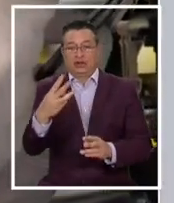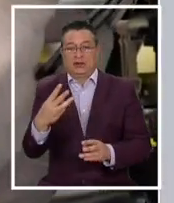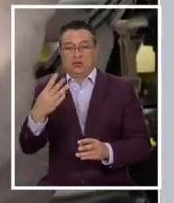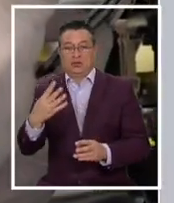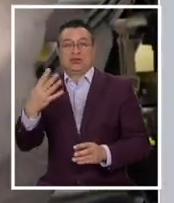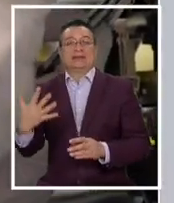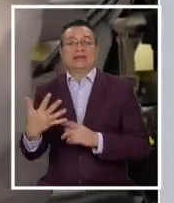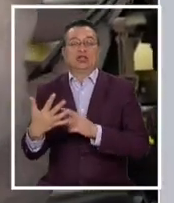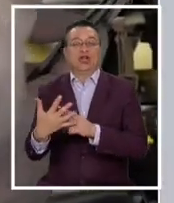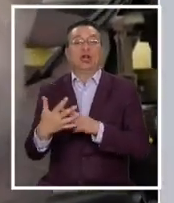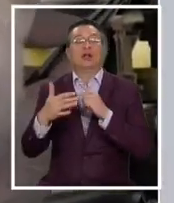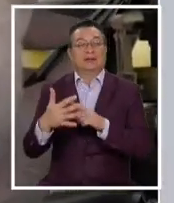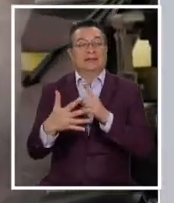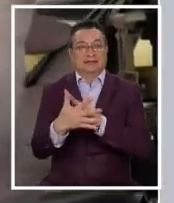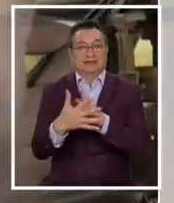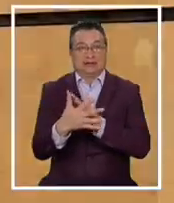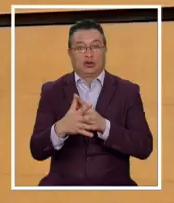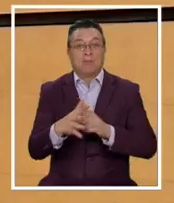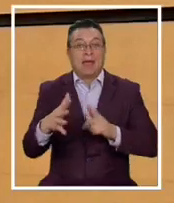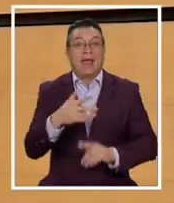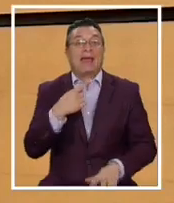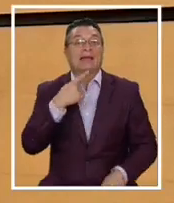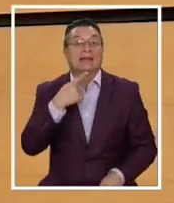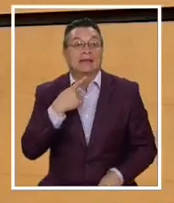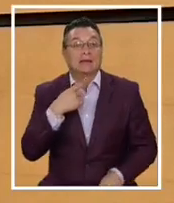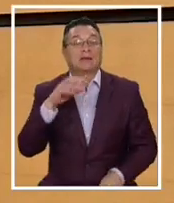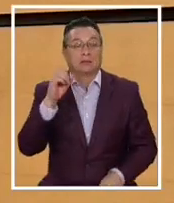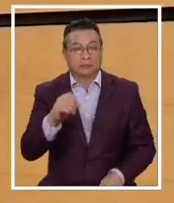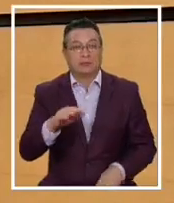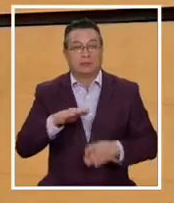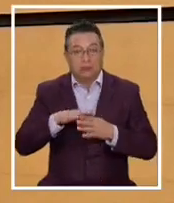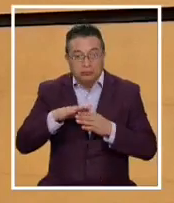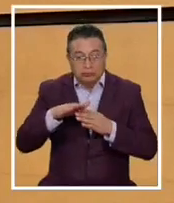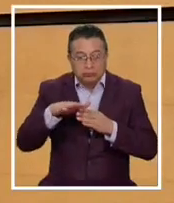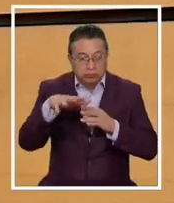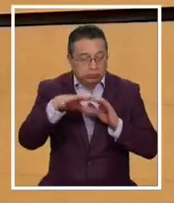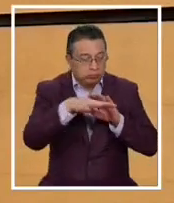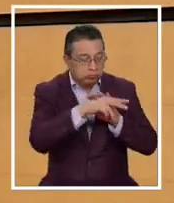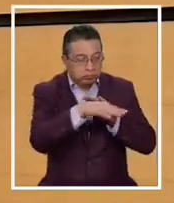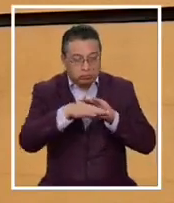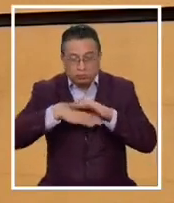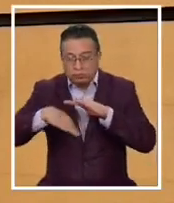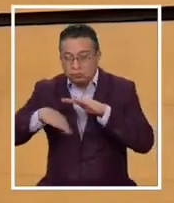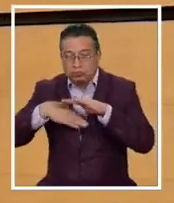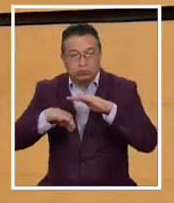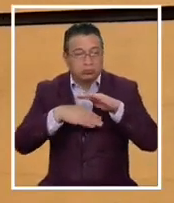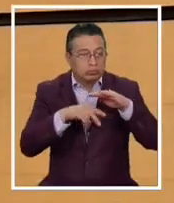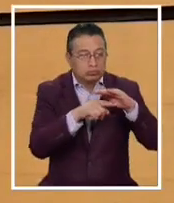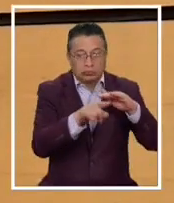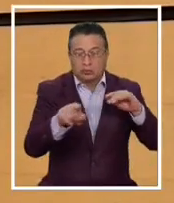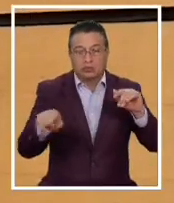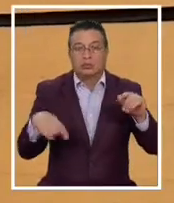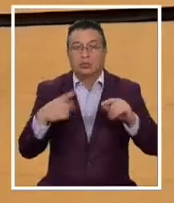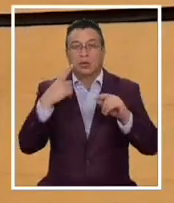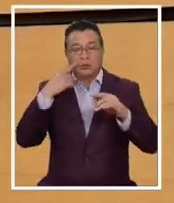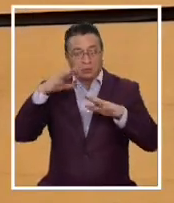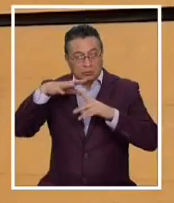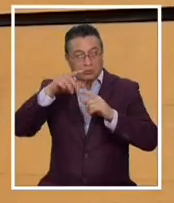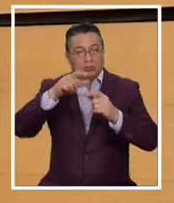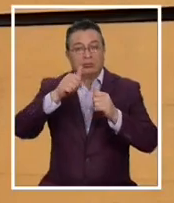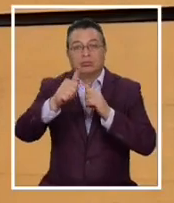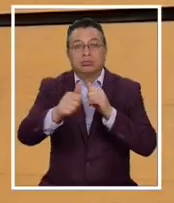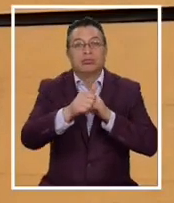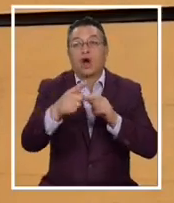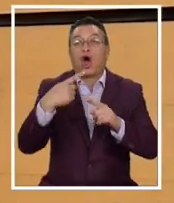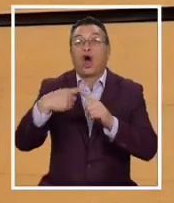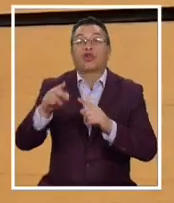cuatro, y finalmente la cinco, y es como la más interesante, que va a ir a sobrevolar y va a poder recorrer zonas donde no va a poder llegar el Perseverance y donde no